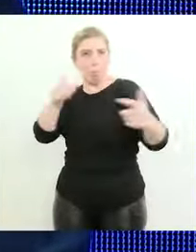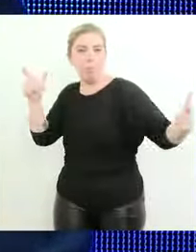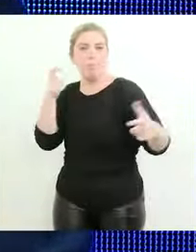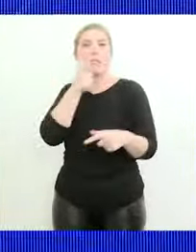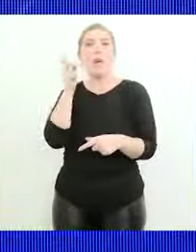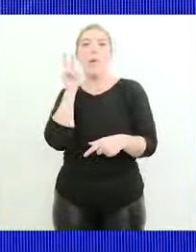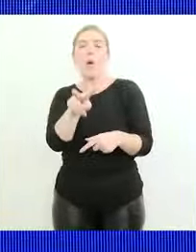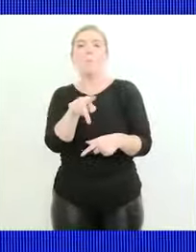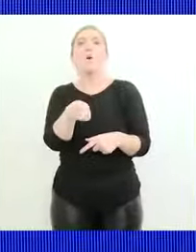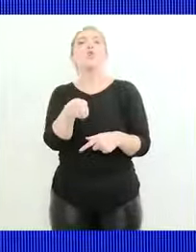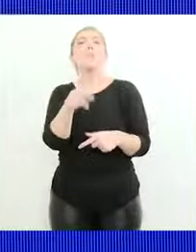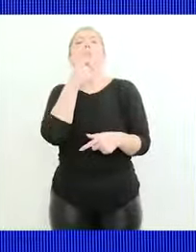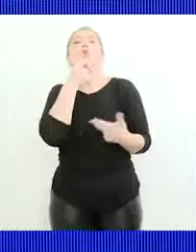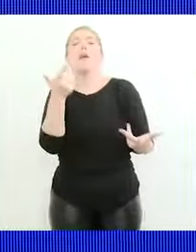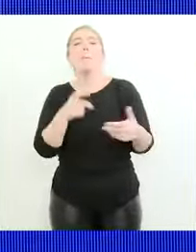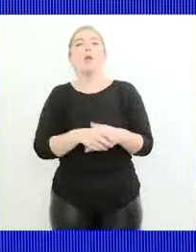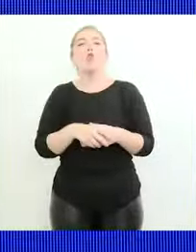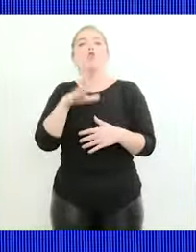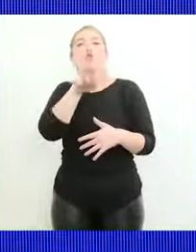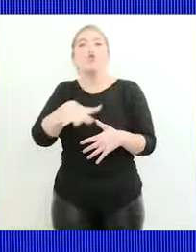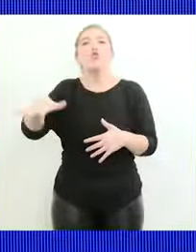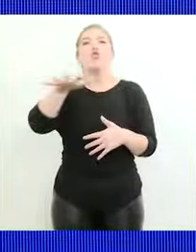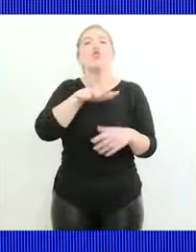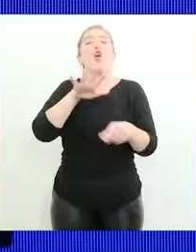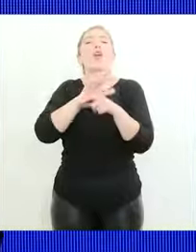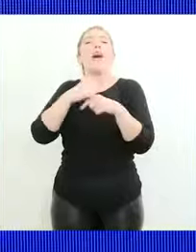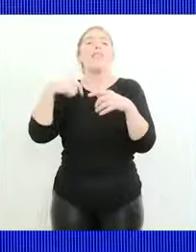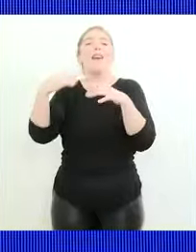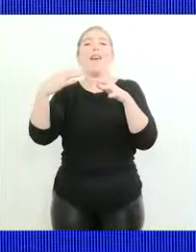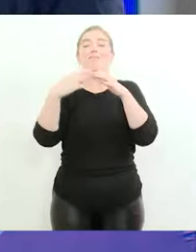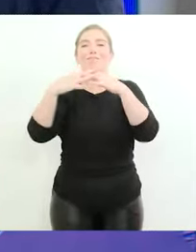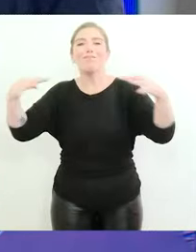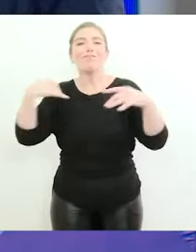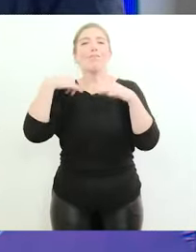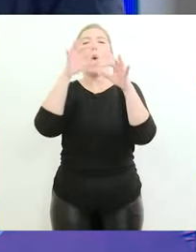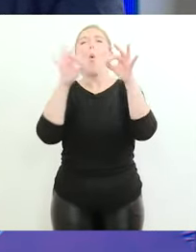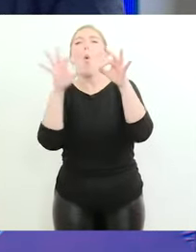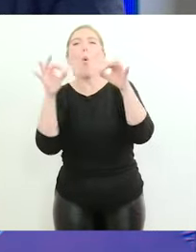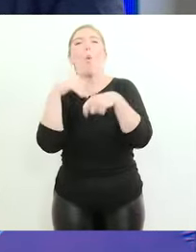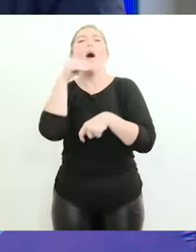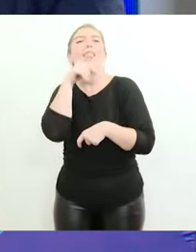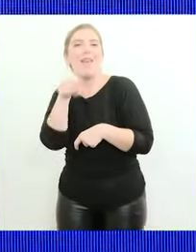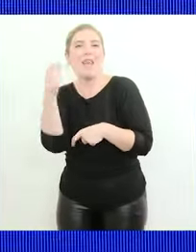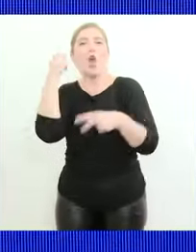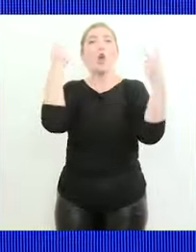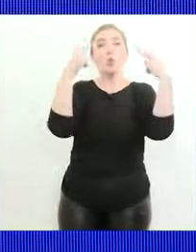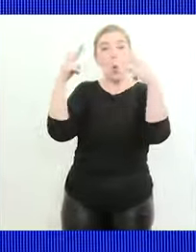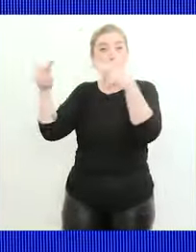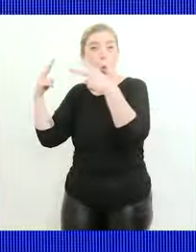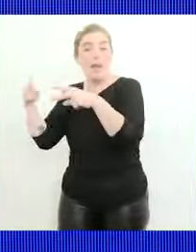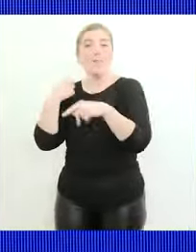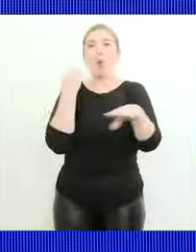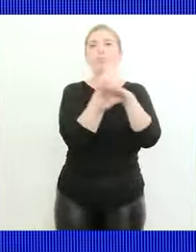de todo lo que es la zona de las bodegas y el turismo el nivel de empleo del sector privado